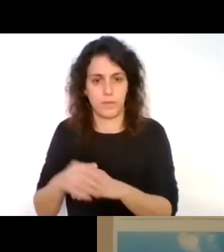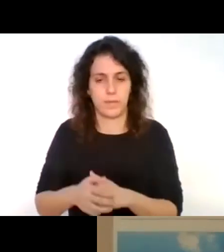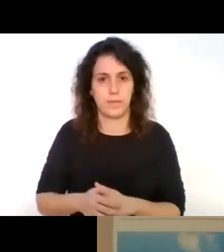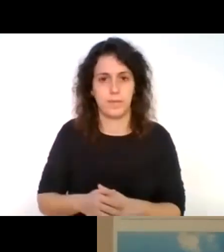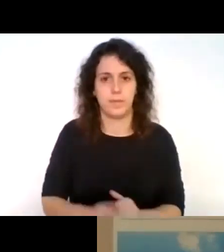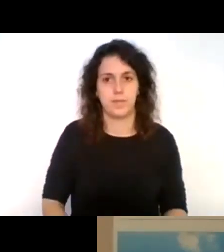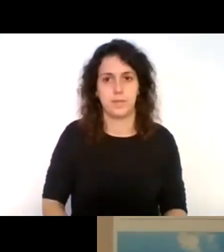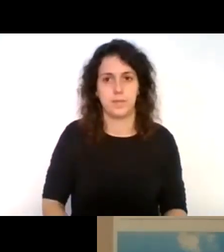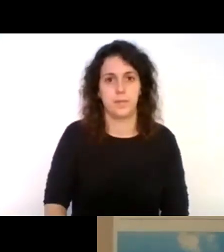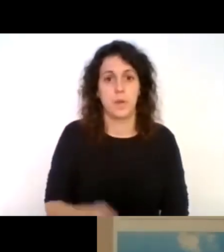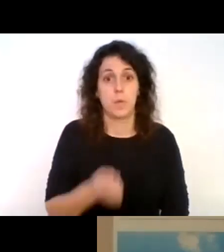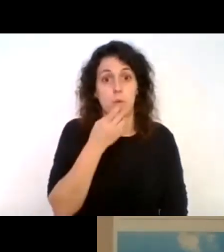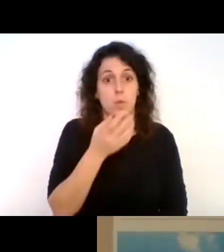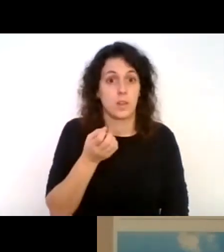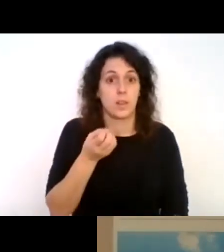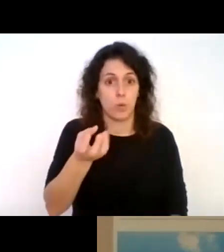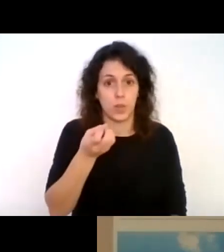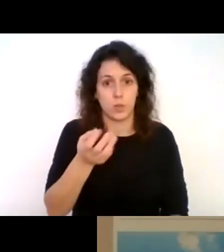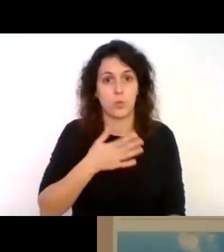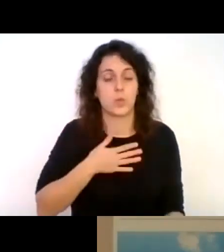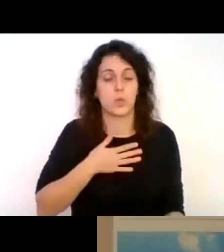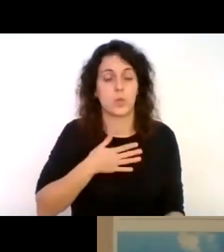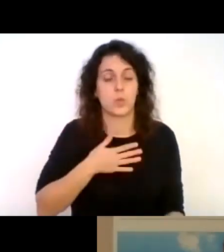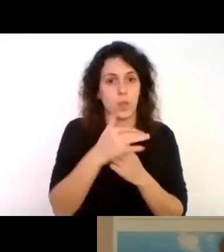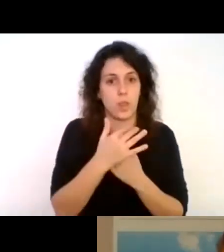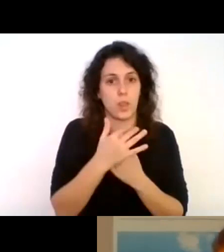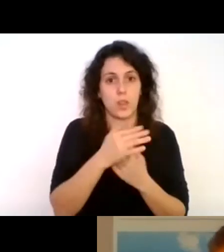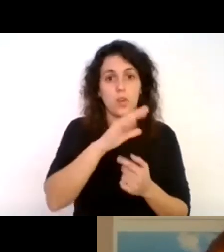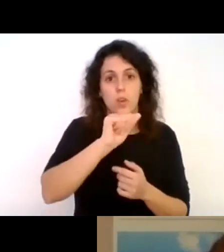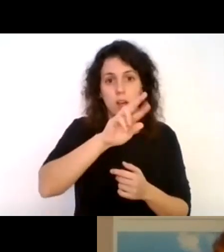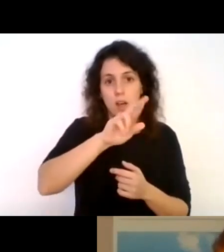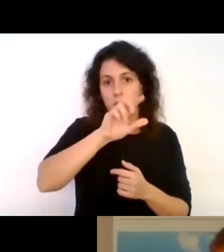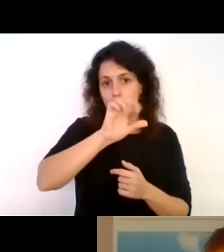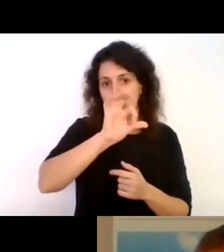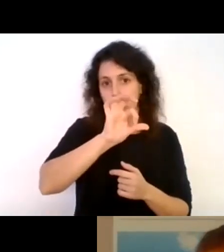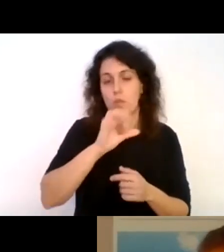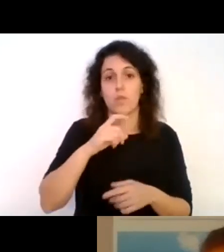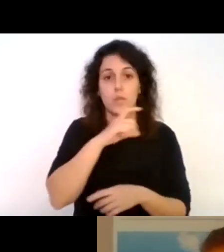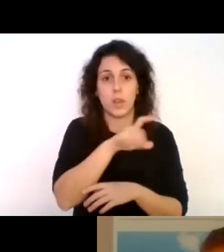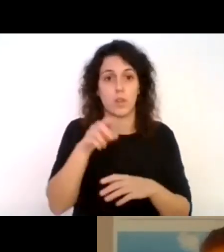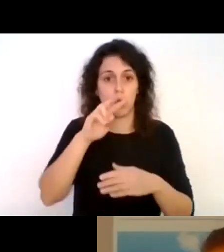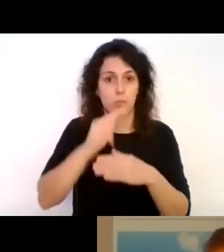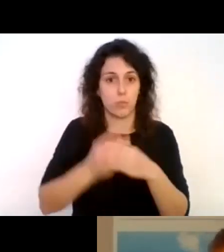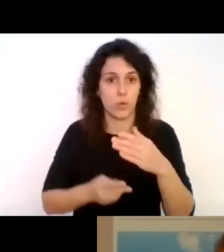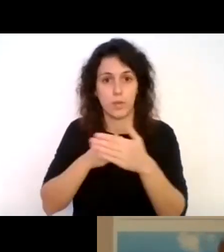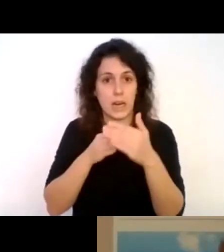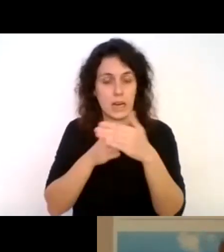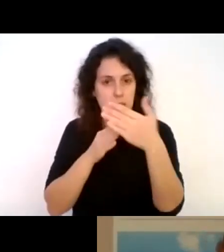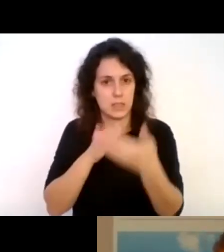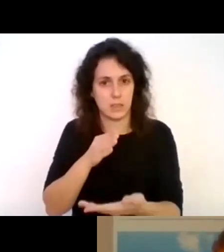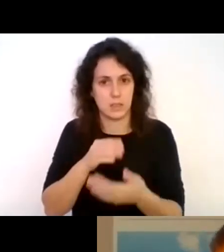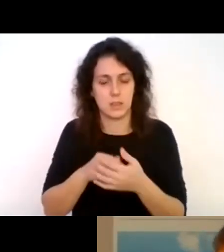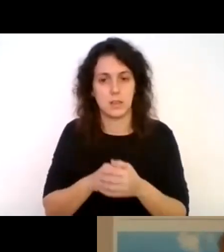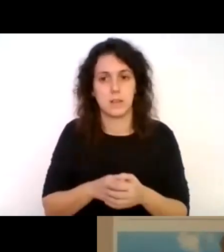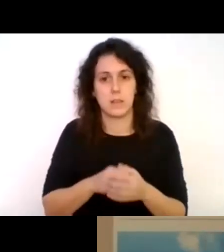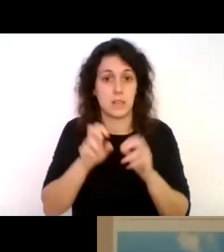Bueno, te cuento nuestra situación, Carlos, con la Fundación Buseos, con la manejé Buseos sin Barreras. Lo